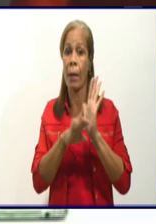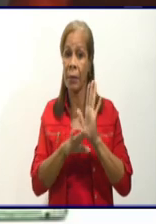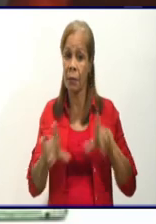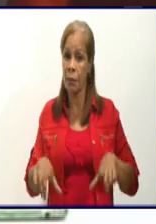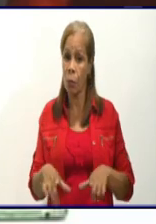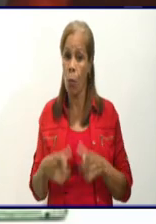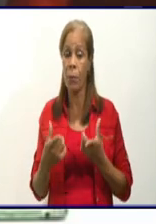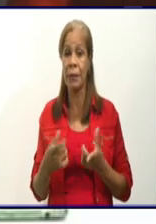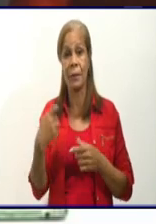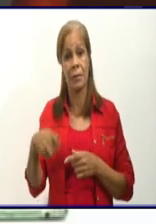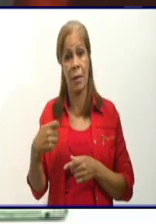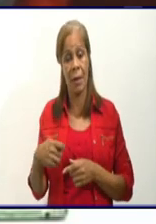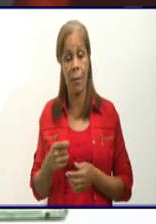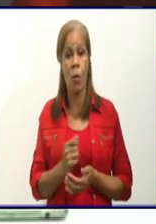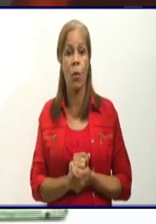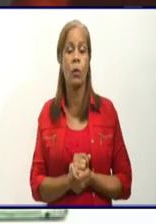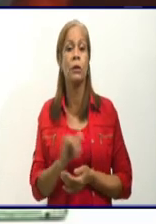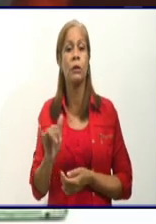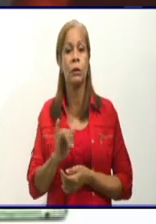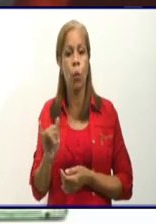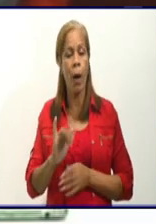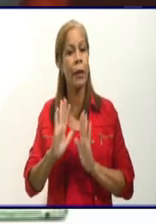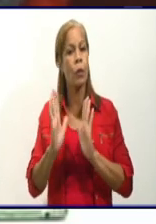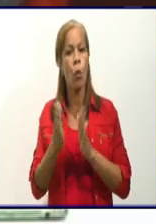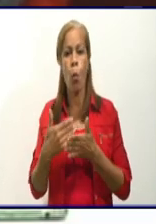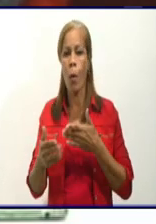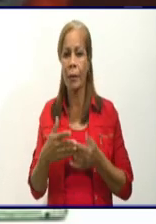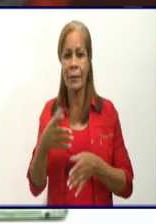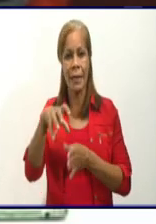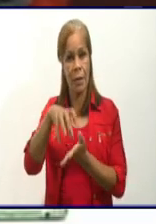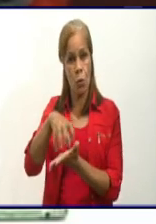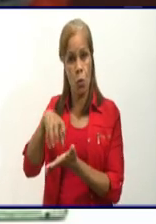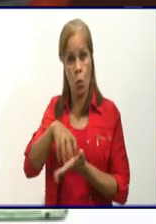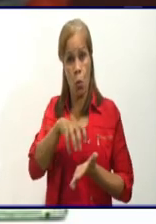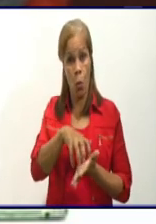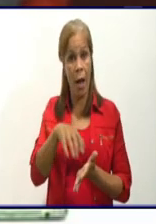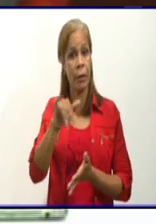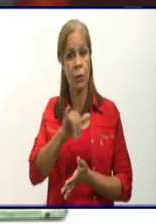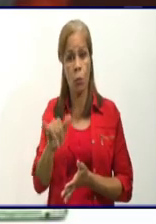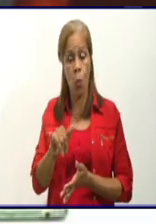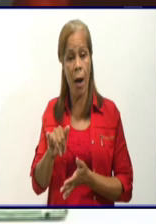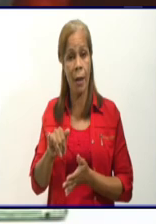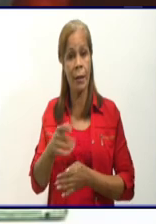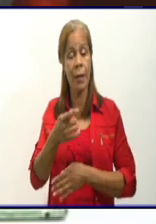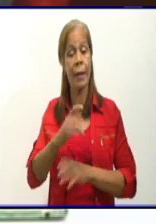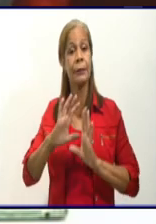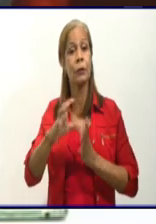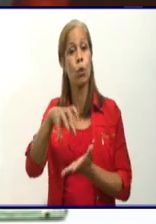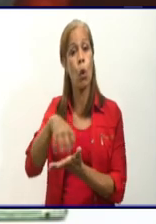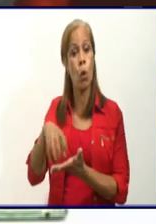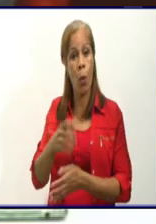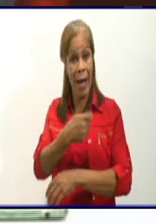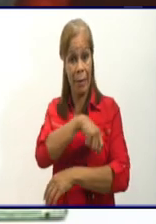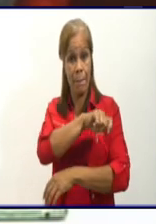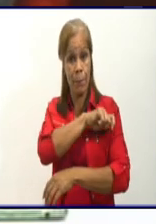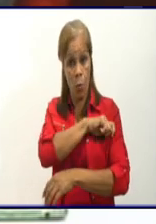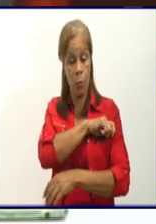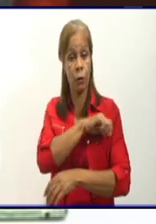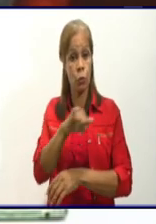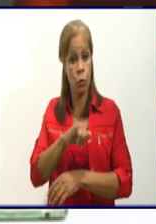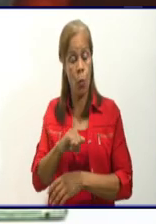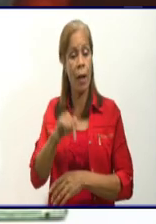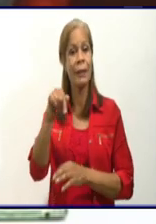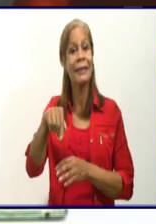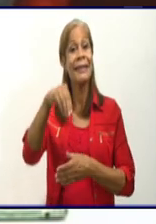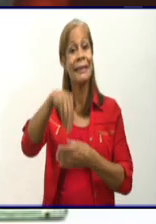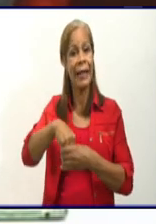o desde un lugar público que nos encontremos o en nuestros hogares, porque allí, lo decía ya la doctora Kenia González